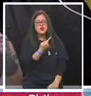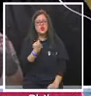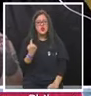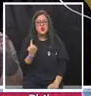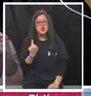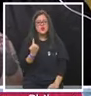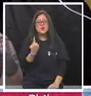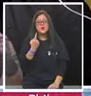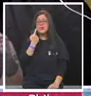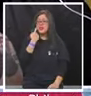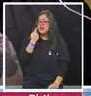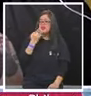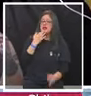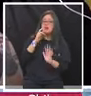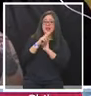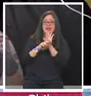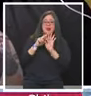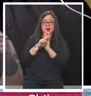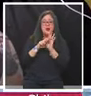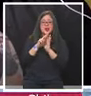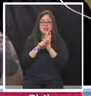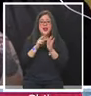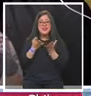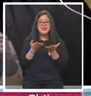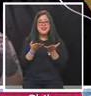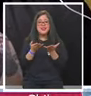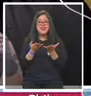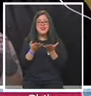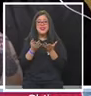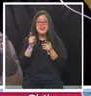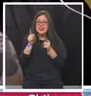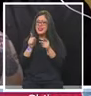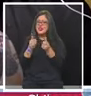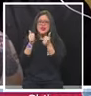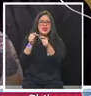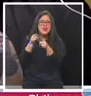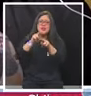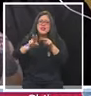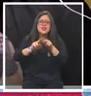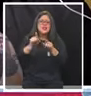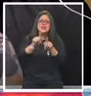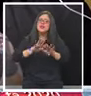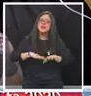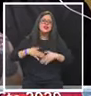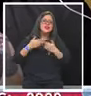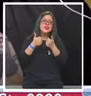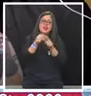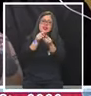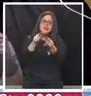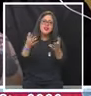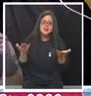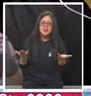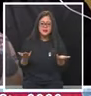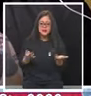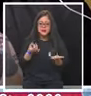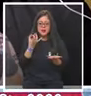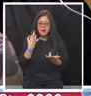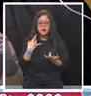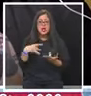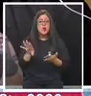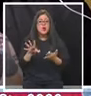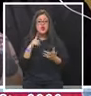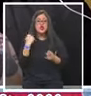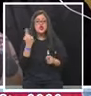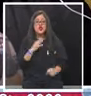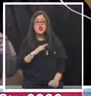viendo el reportaje que estuvo muy pendiente, Vígulia, que lo estás haciendo, tienes que sentirte bien contigo misma, porque la única satisfacción que